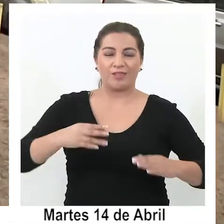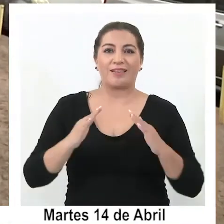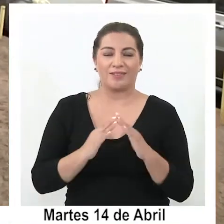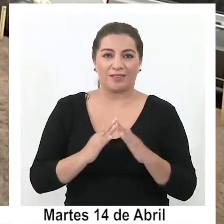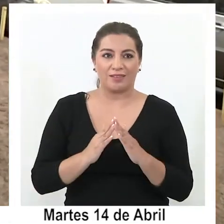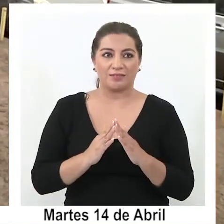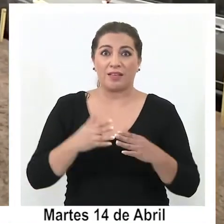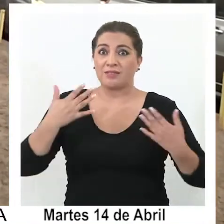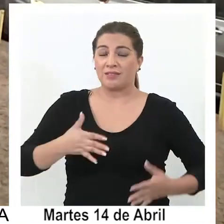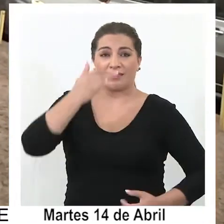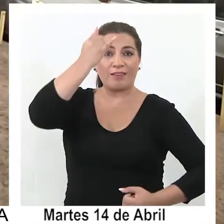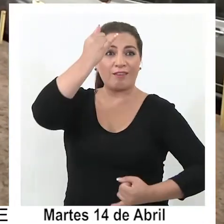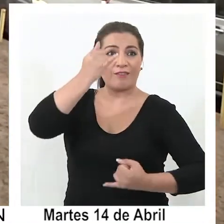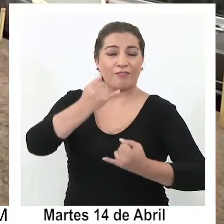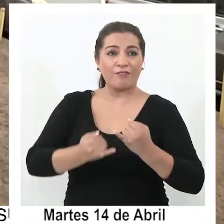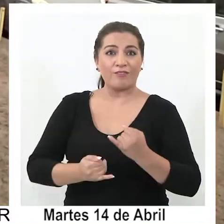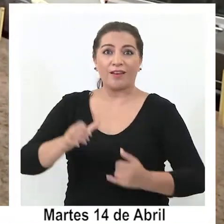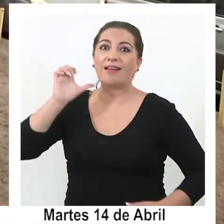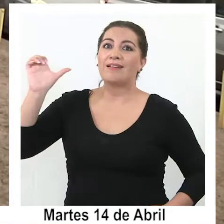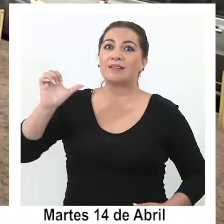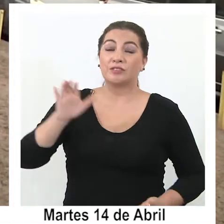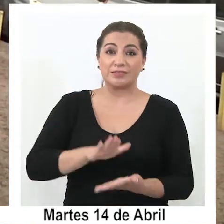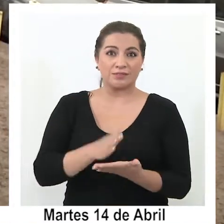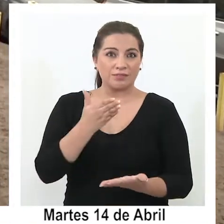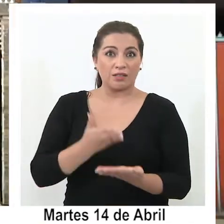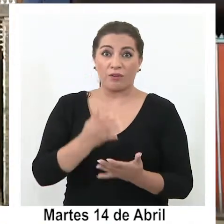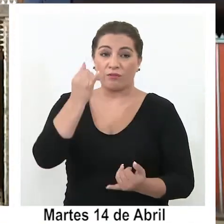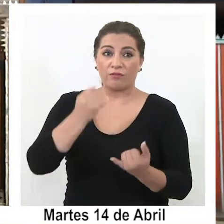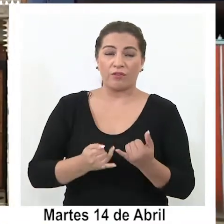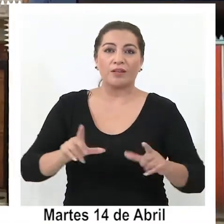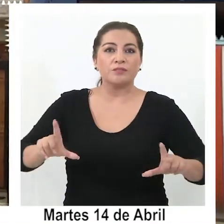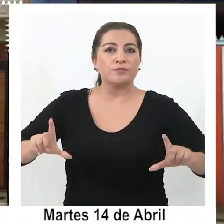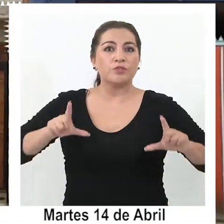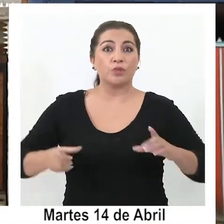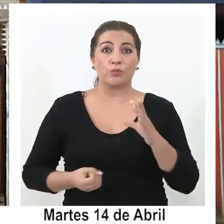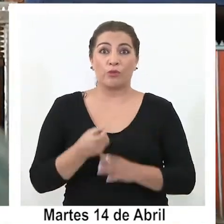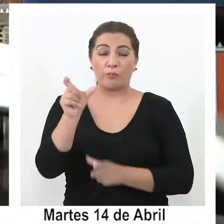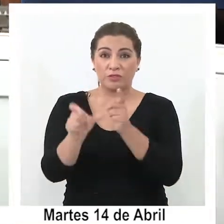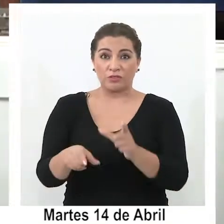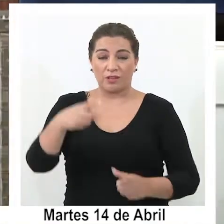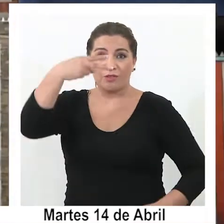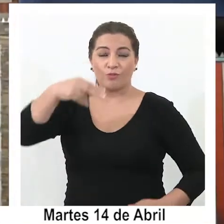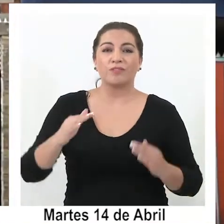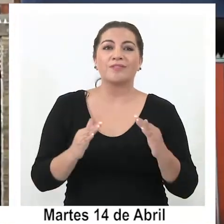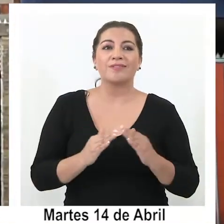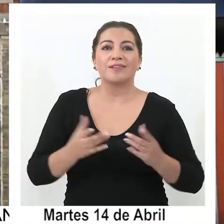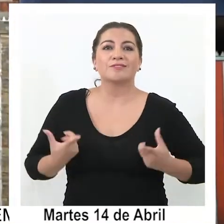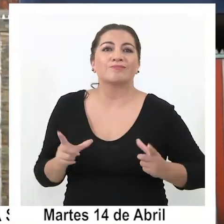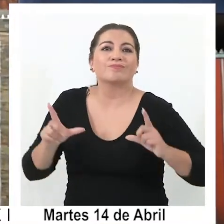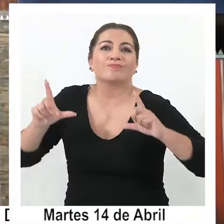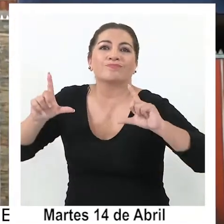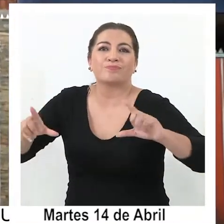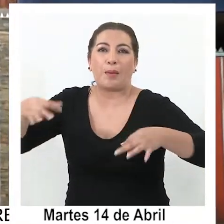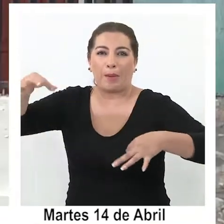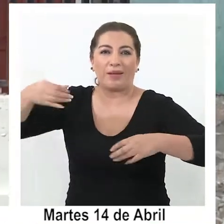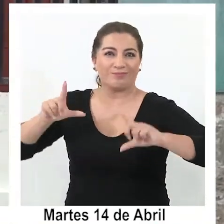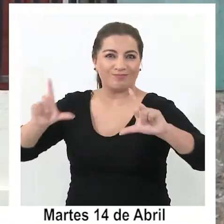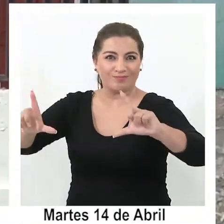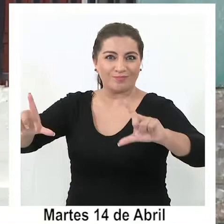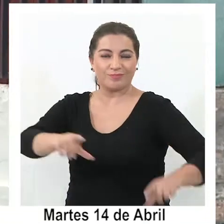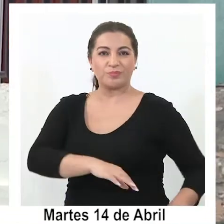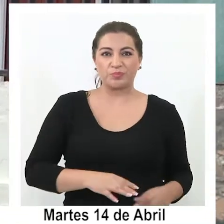Una vez terminada la actual emergencia sanitaria, el título a estos nuevos propietarios se les entregará físicamente. Gracias.